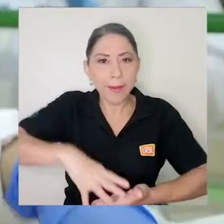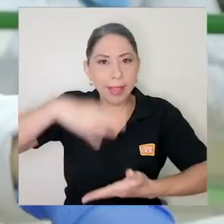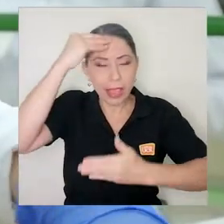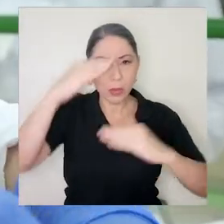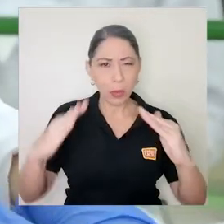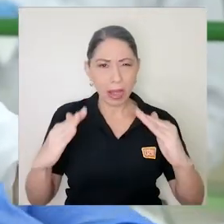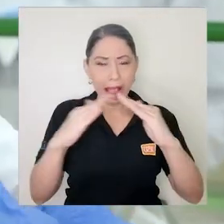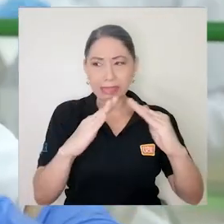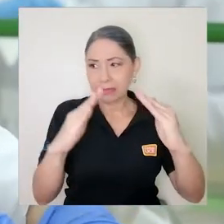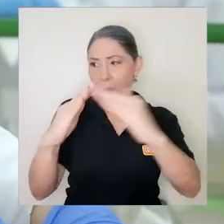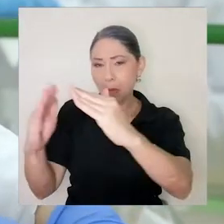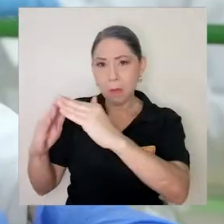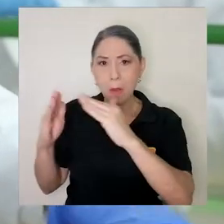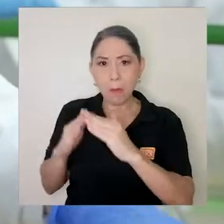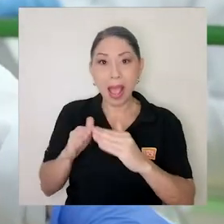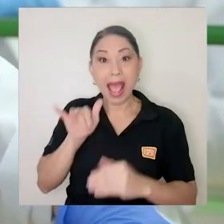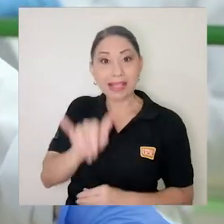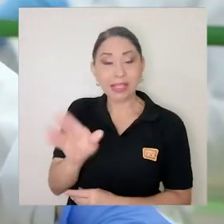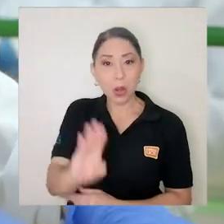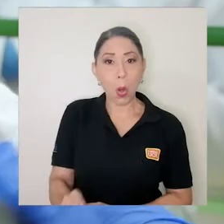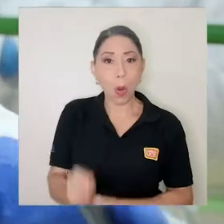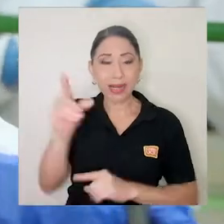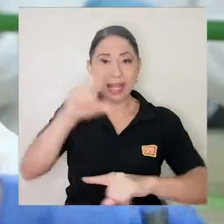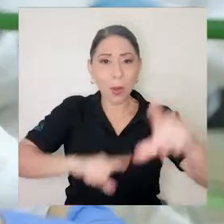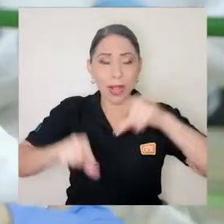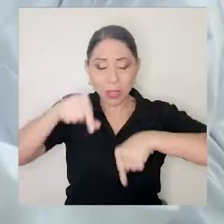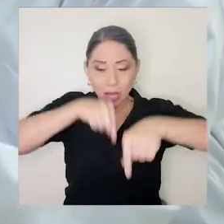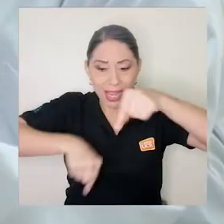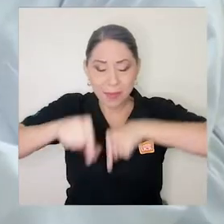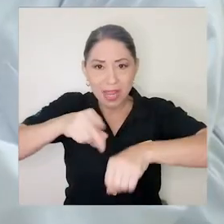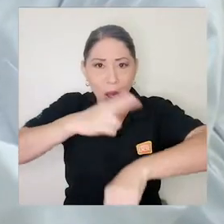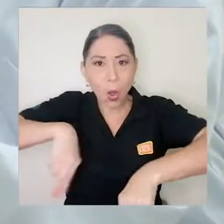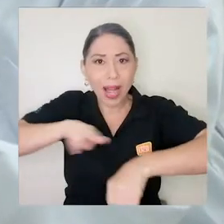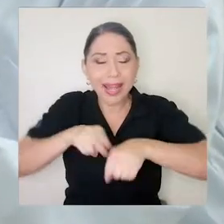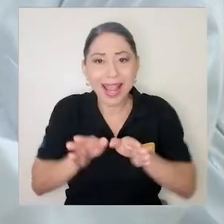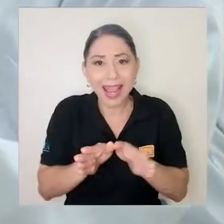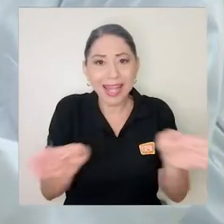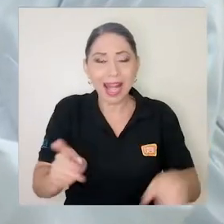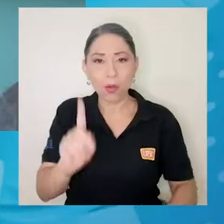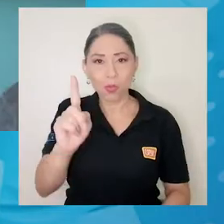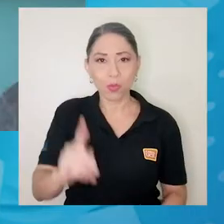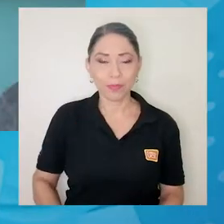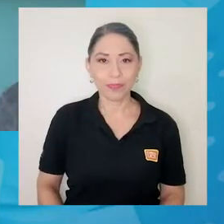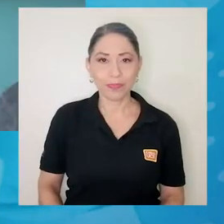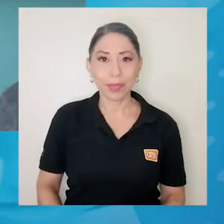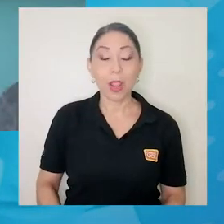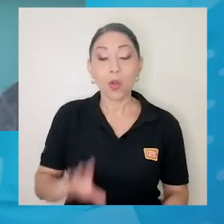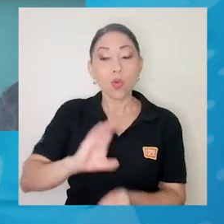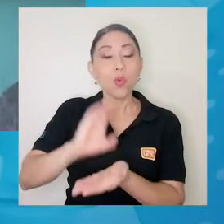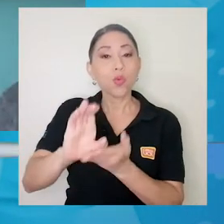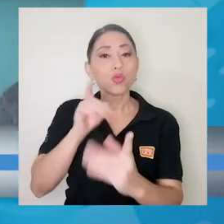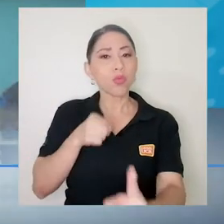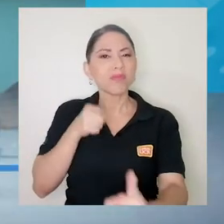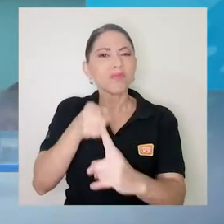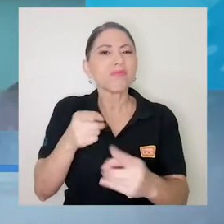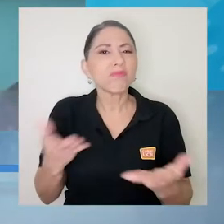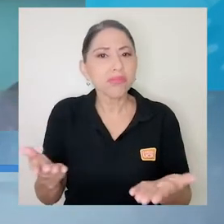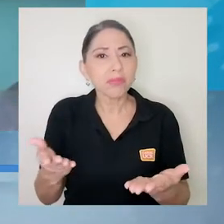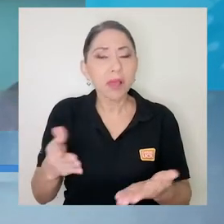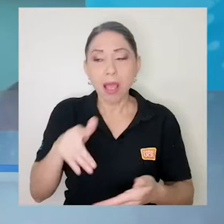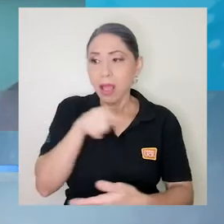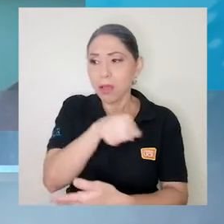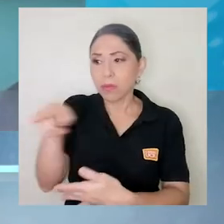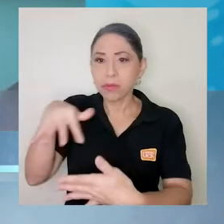casas. Así lo han hecho los jóvenes del Laboratorio de Química Orgánica General 1. El objetivo del curso es que los estudiantes